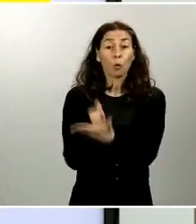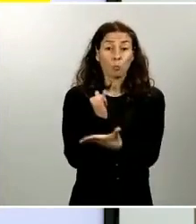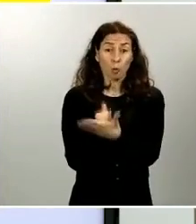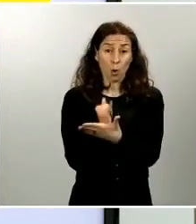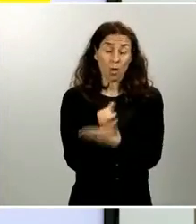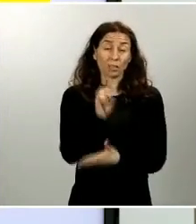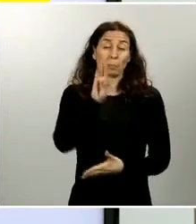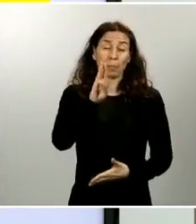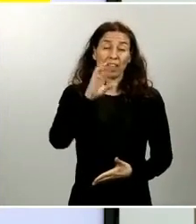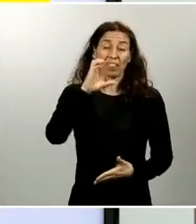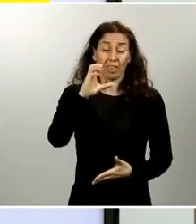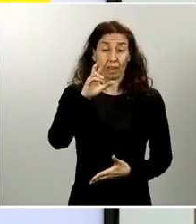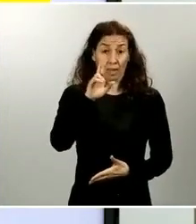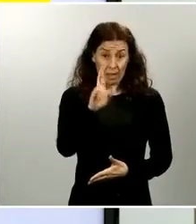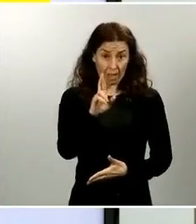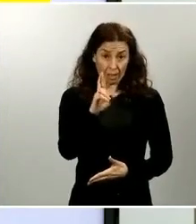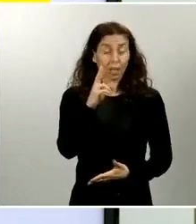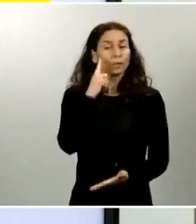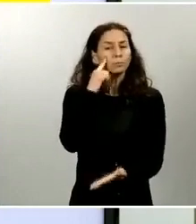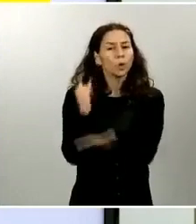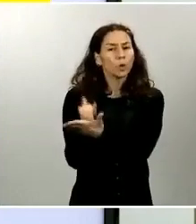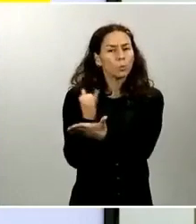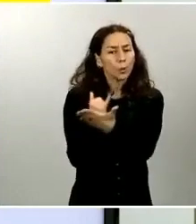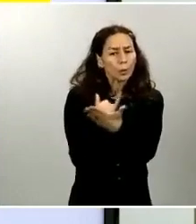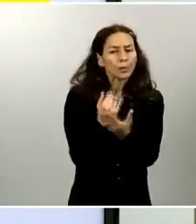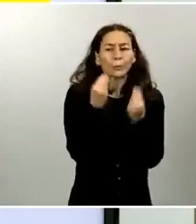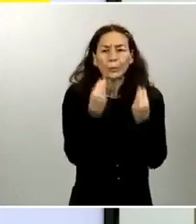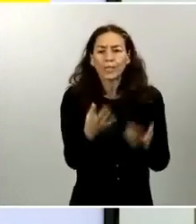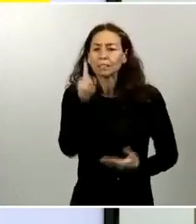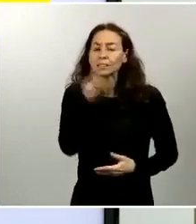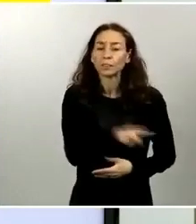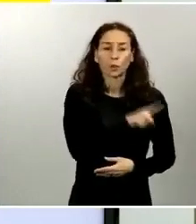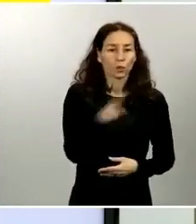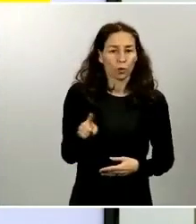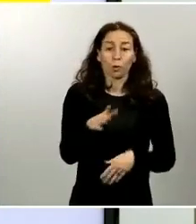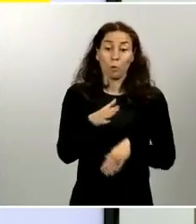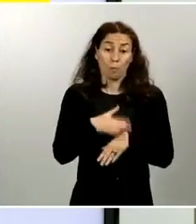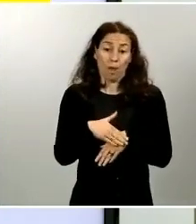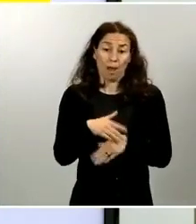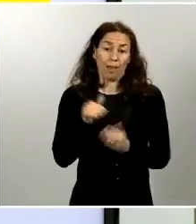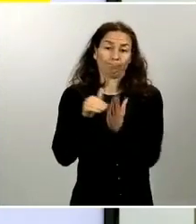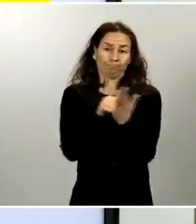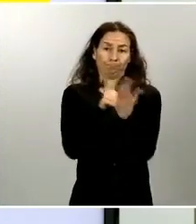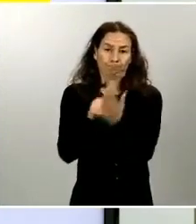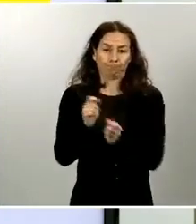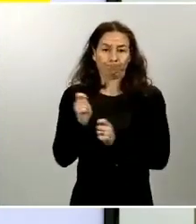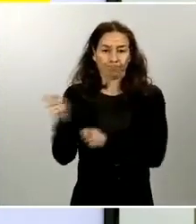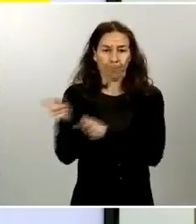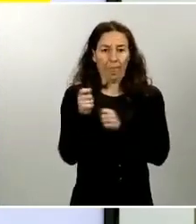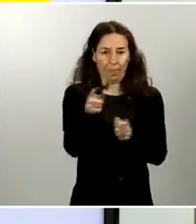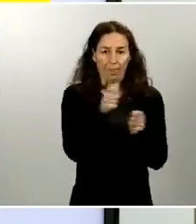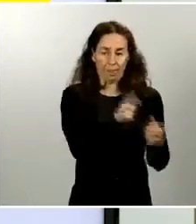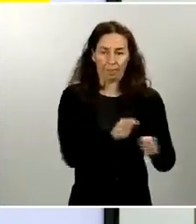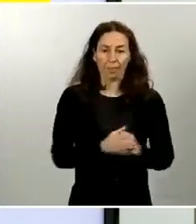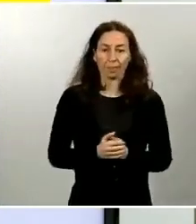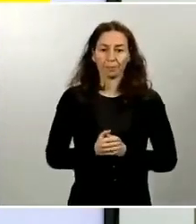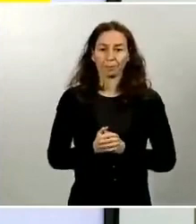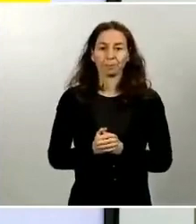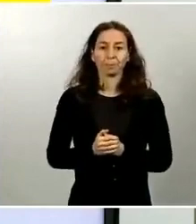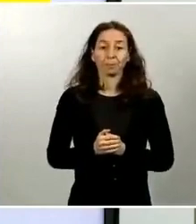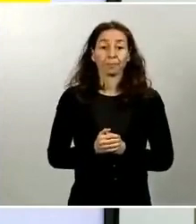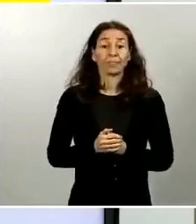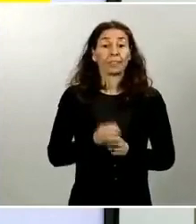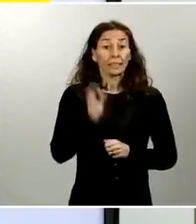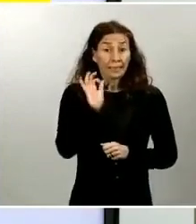aumentar las capacidades diagnósticas de esta operación. Y, bueno, venimos hablando mucho